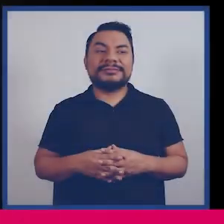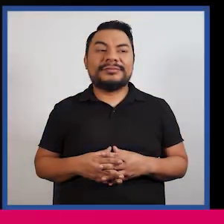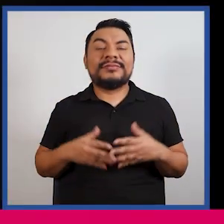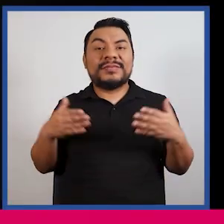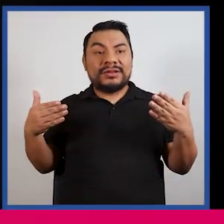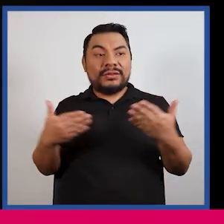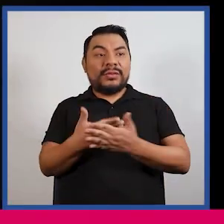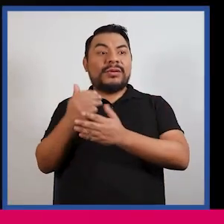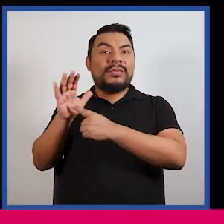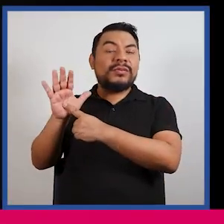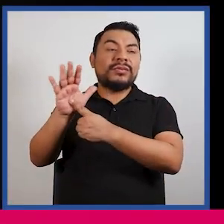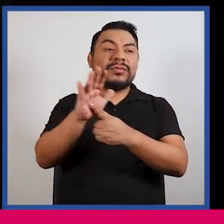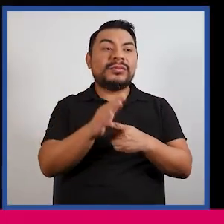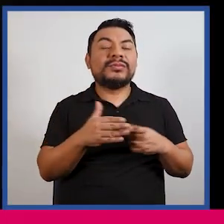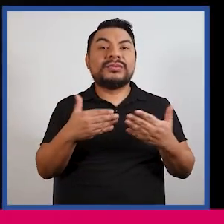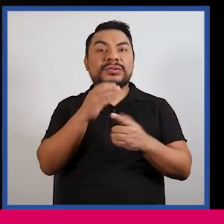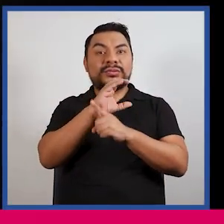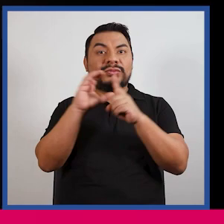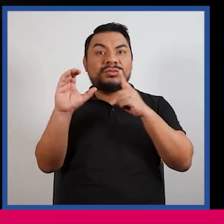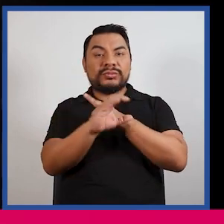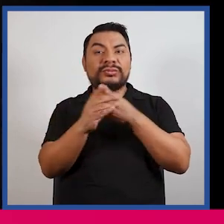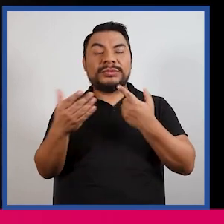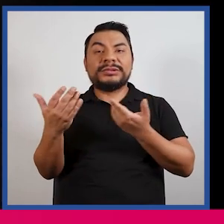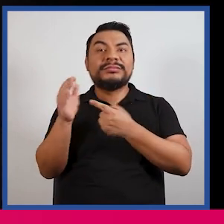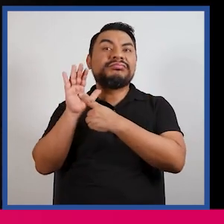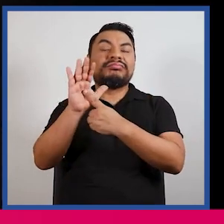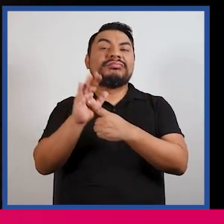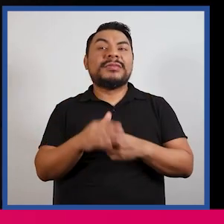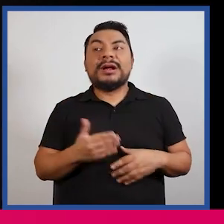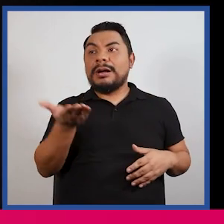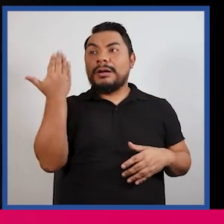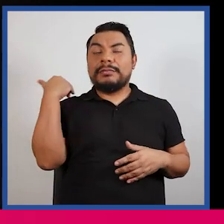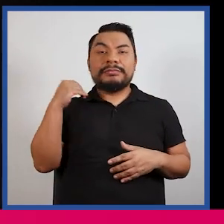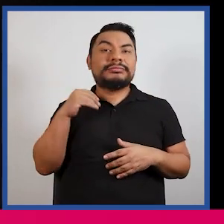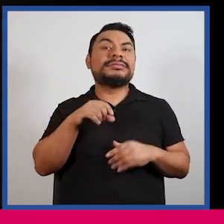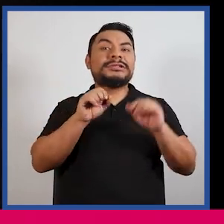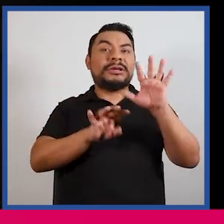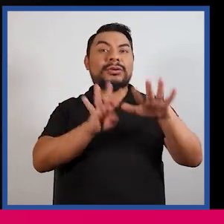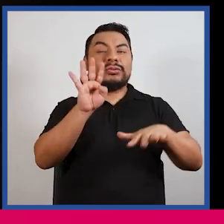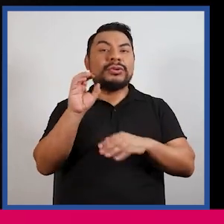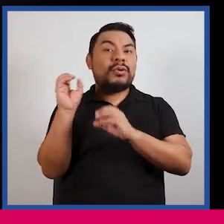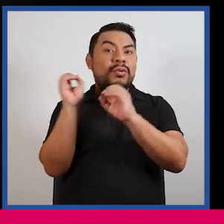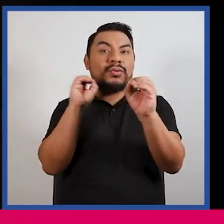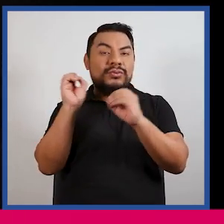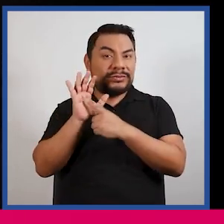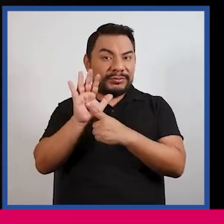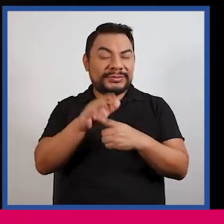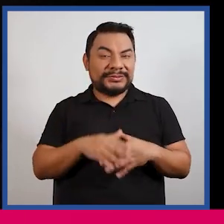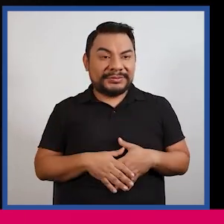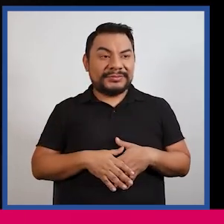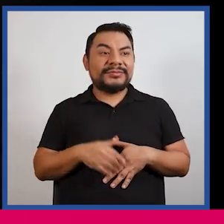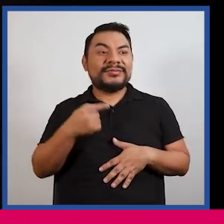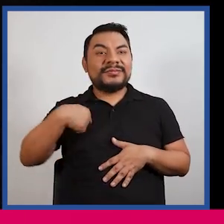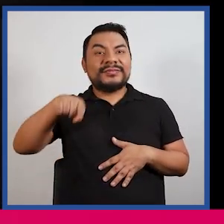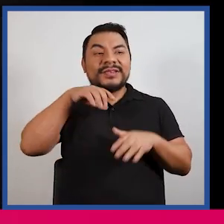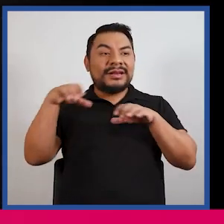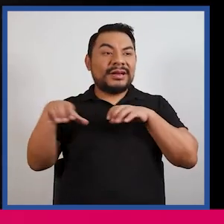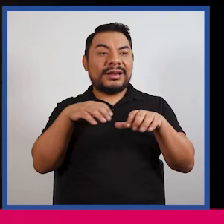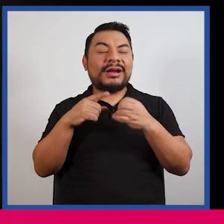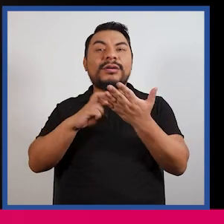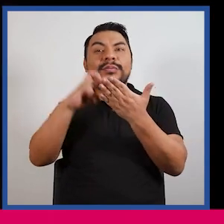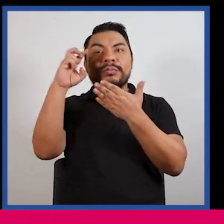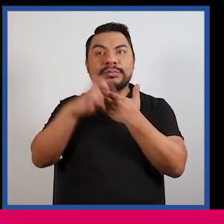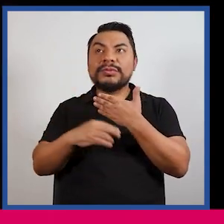La nueva cartografía de nodos culturales fue presentada el pasado 14 de octubre. Nosotros realizamos proyectos